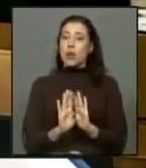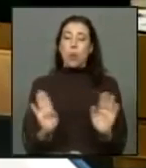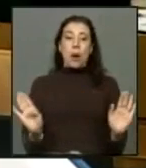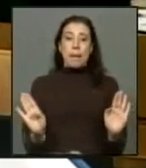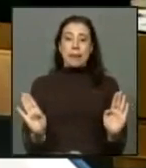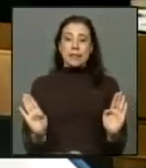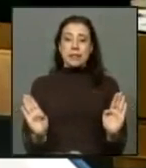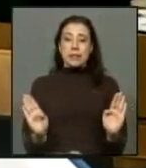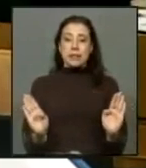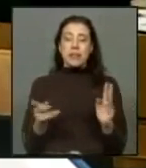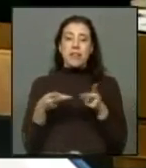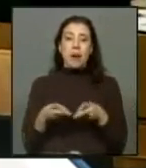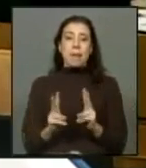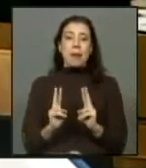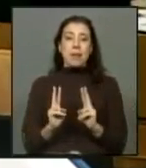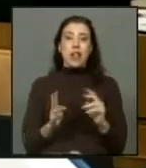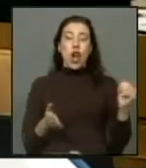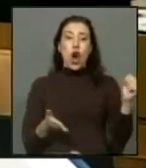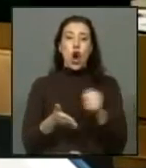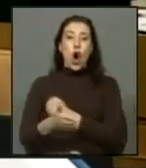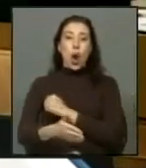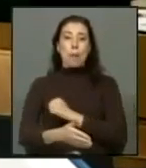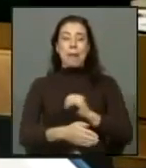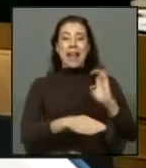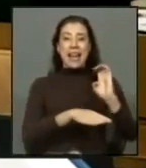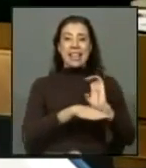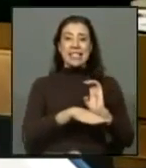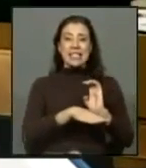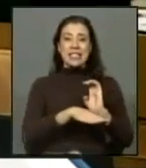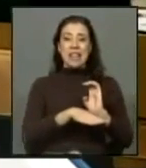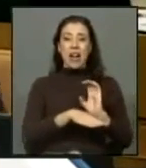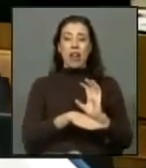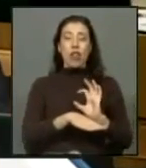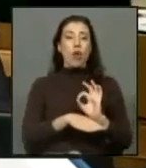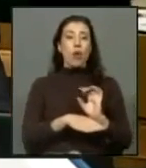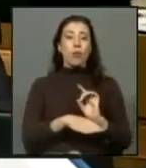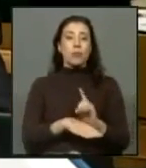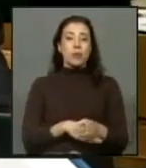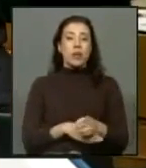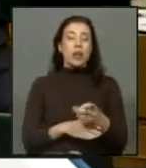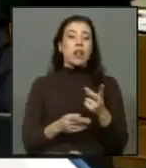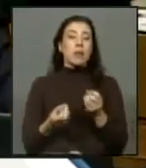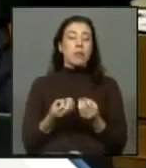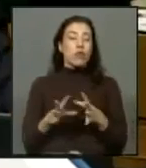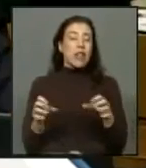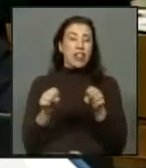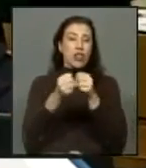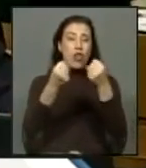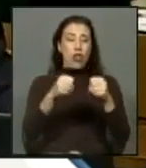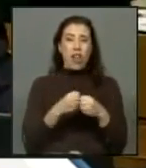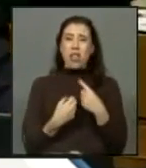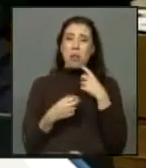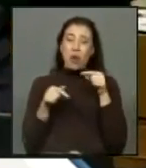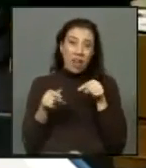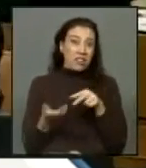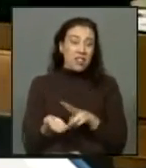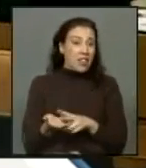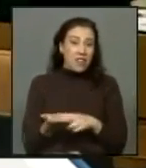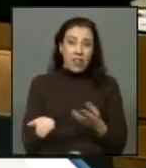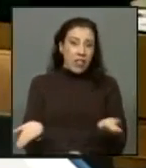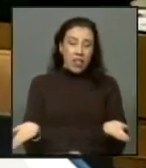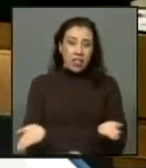permitir un golpe de estado y menos una dictadura que causó tanto daño porque esa es la verdad